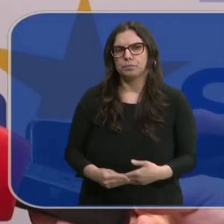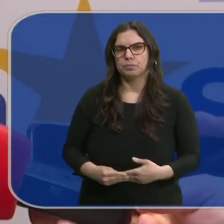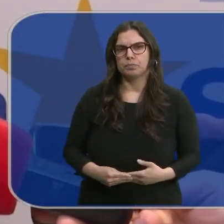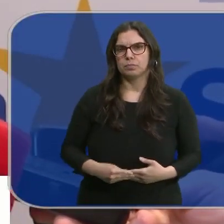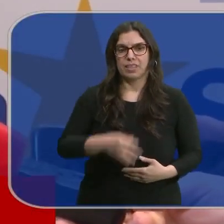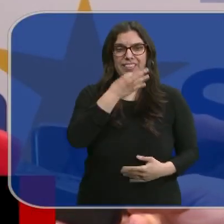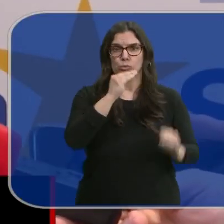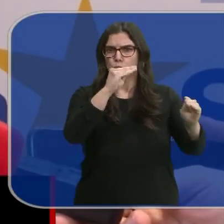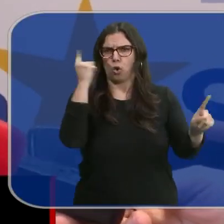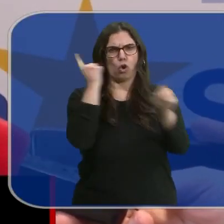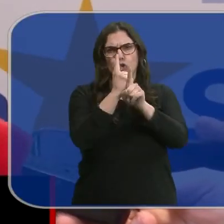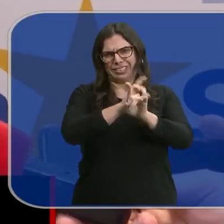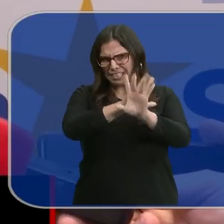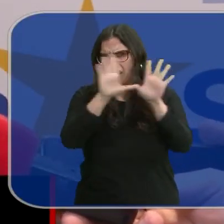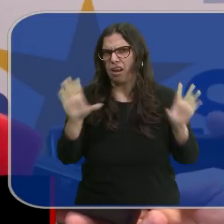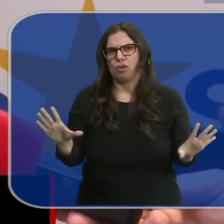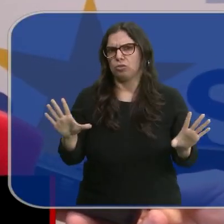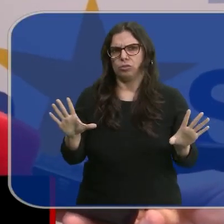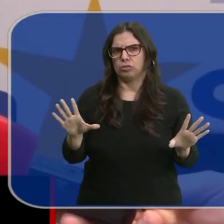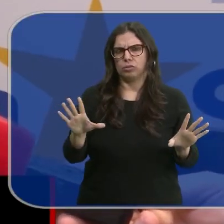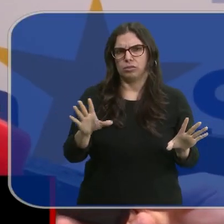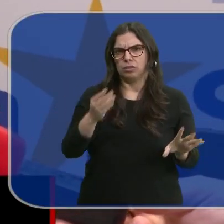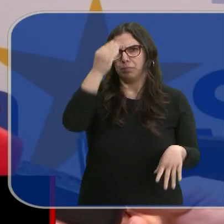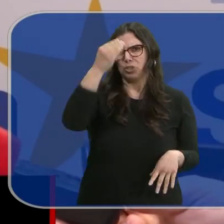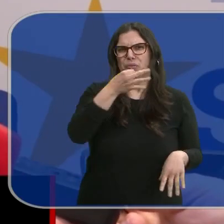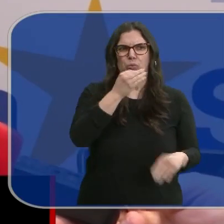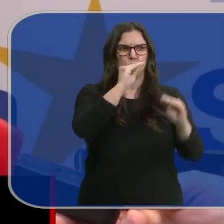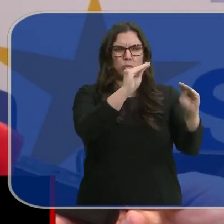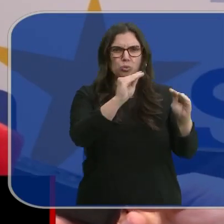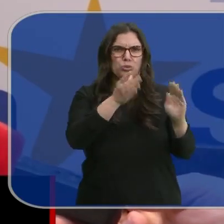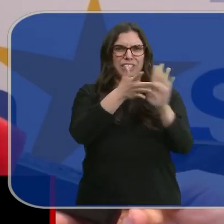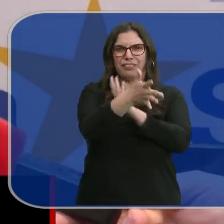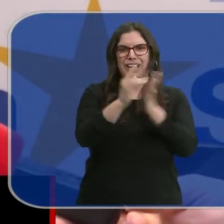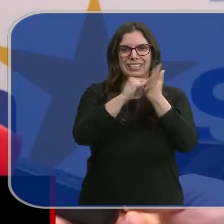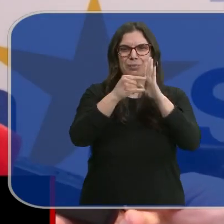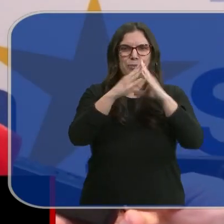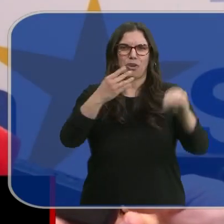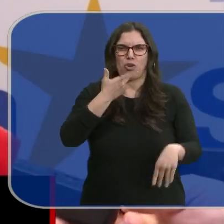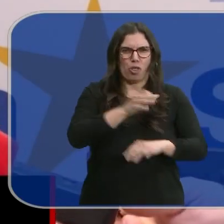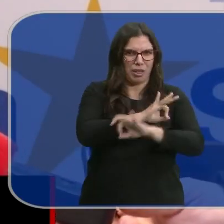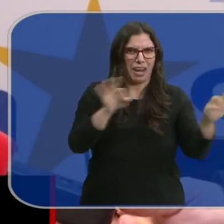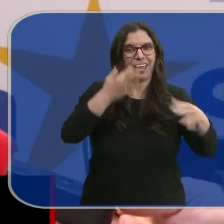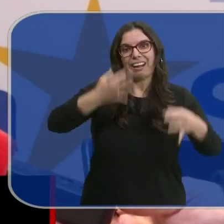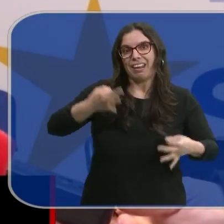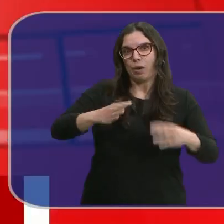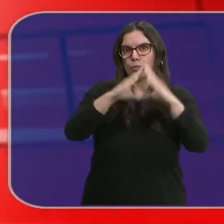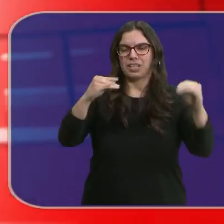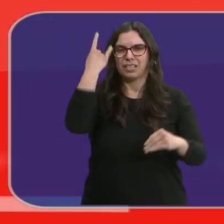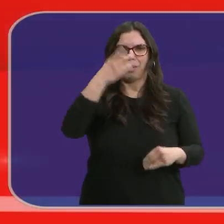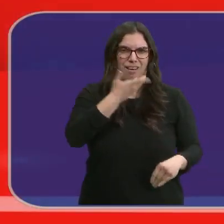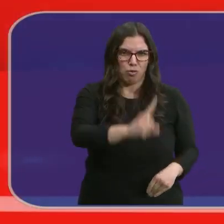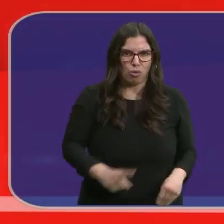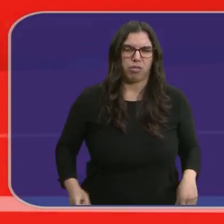Pleno rechazo a esas declaraciones. O sea, yo creo que son palabras que desconocen la realidad de nuestro sistema universitario y la realidad de la Universidad de Salamanca.